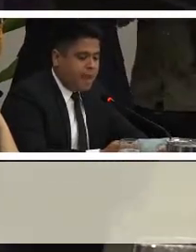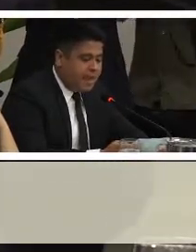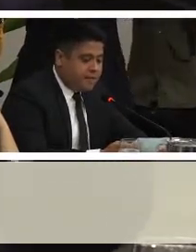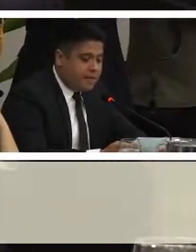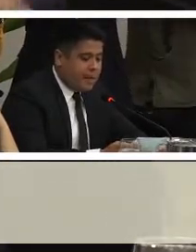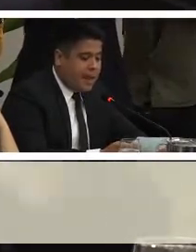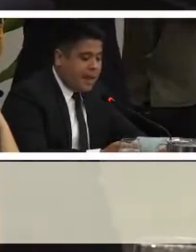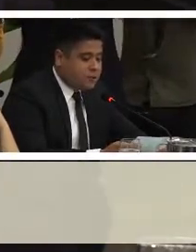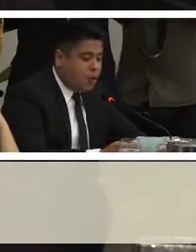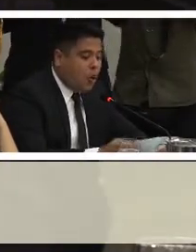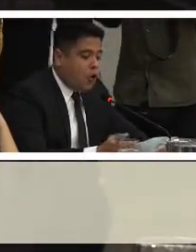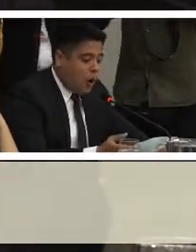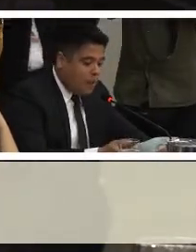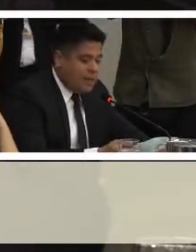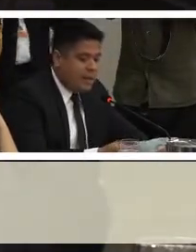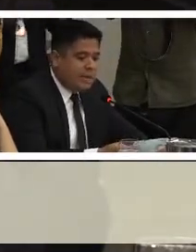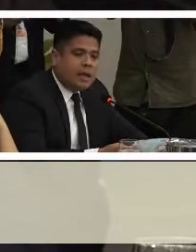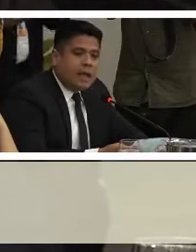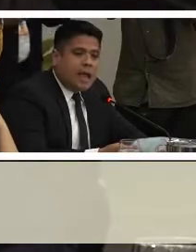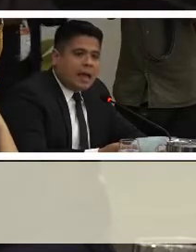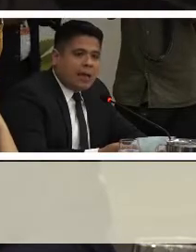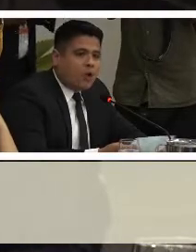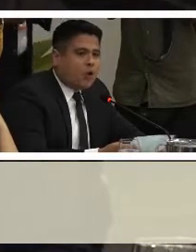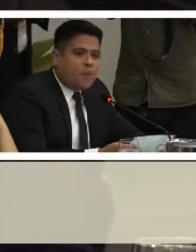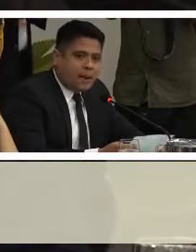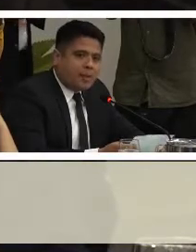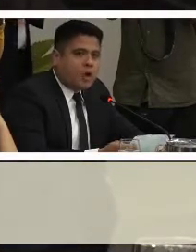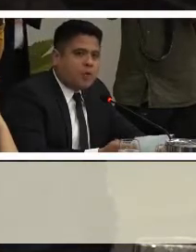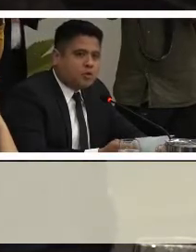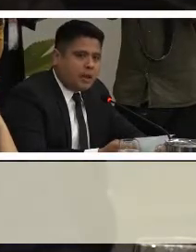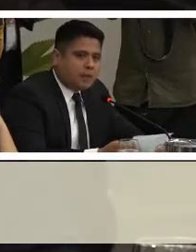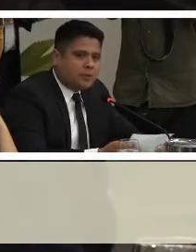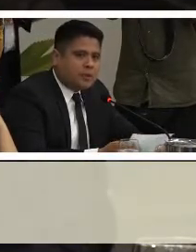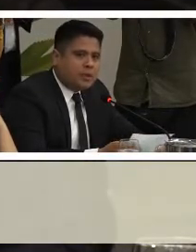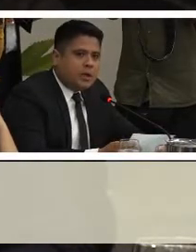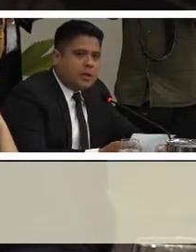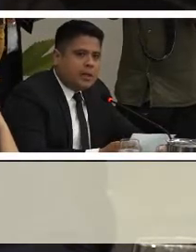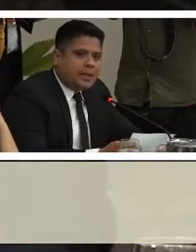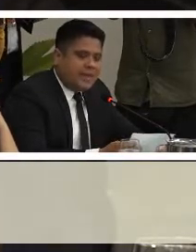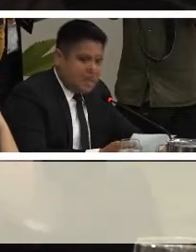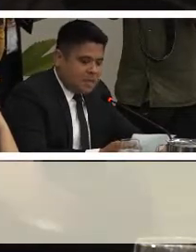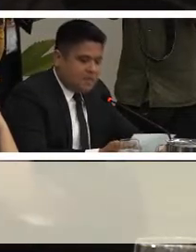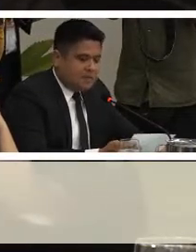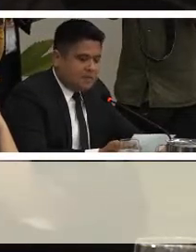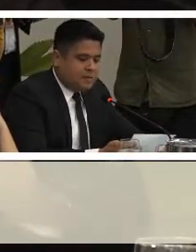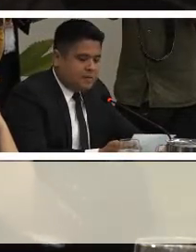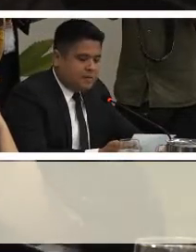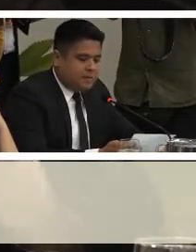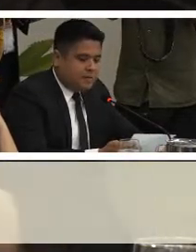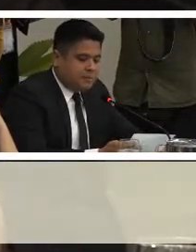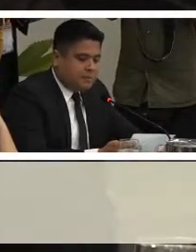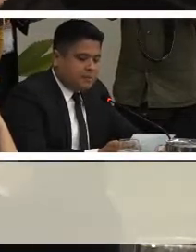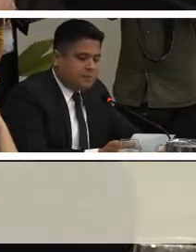Es decir, eso les obliga a que no los comprendan como sujetos de dádivas,